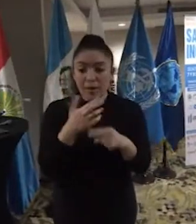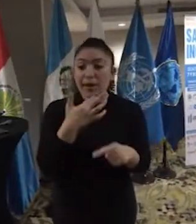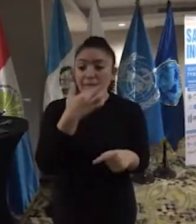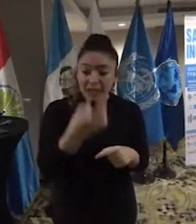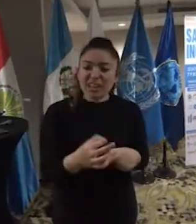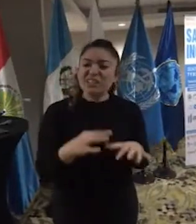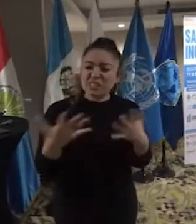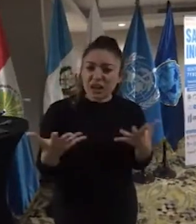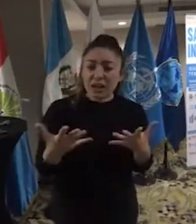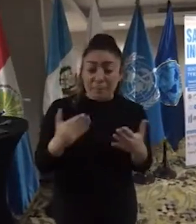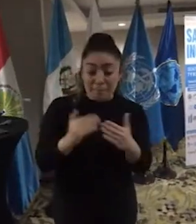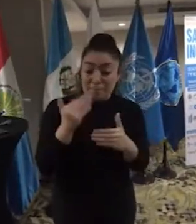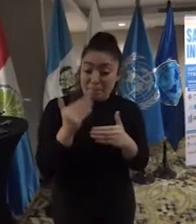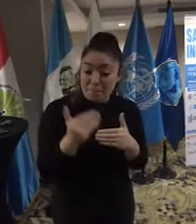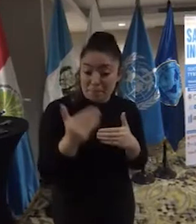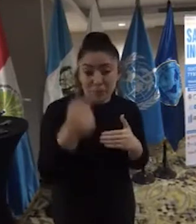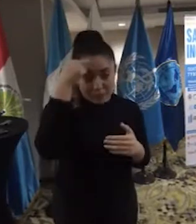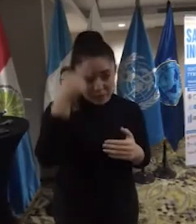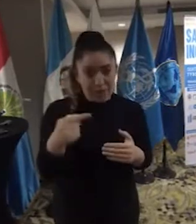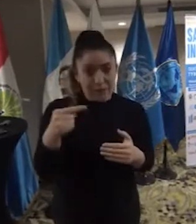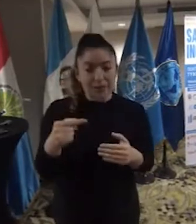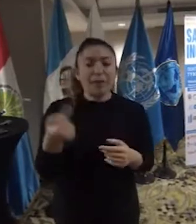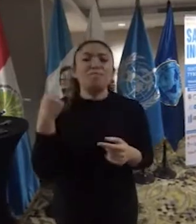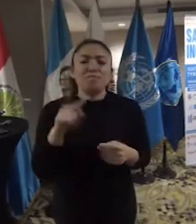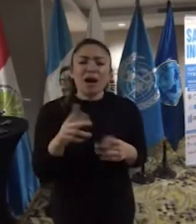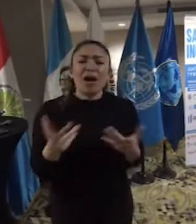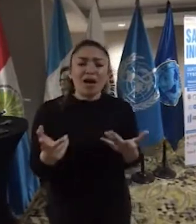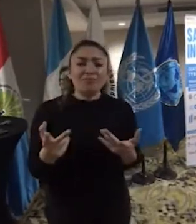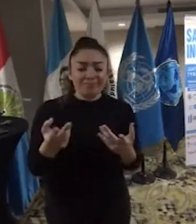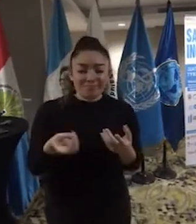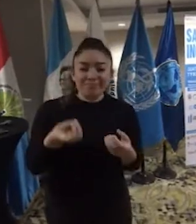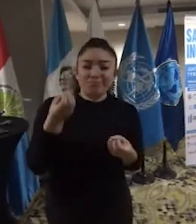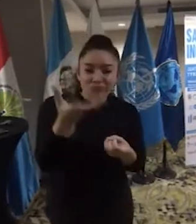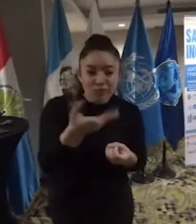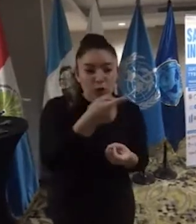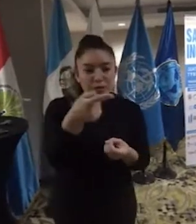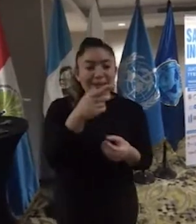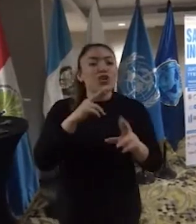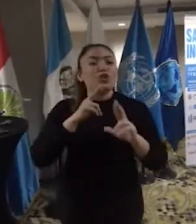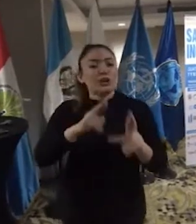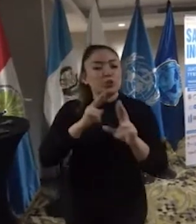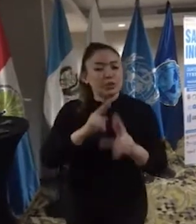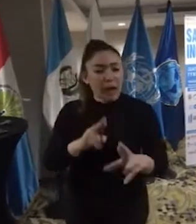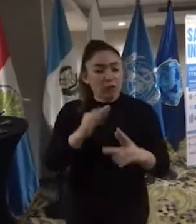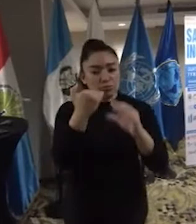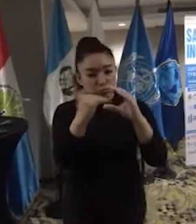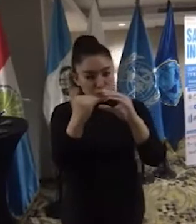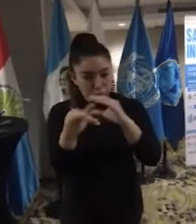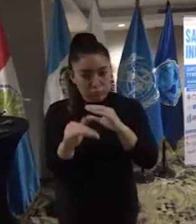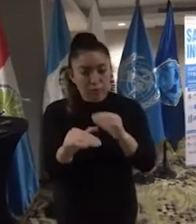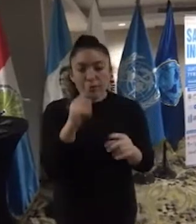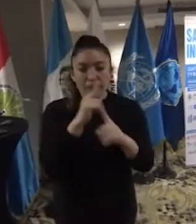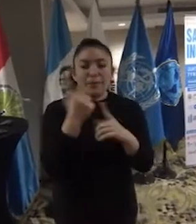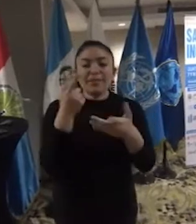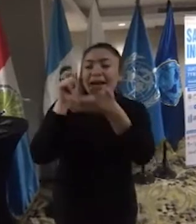es que en próximos días vamos a trasladar a ustedes los resultados de los